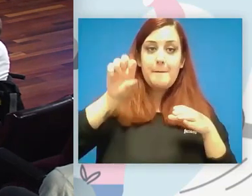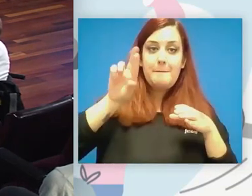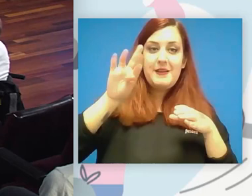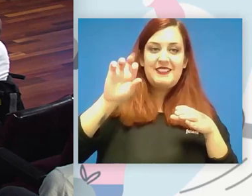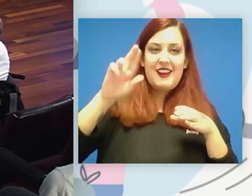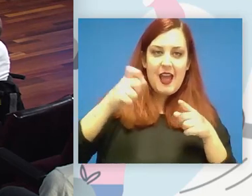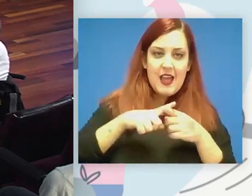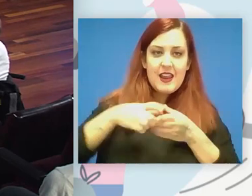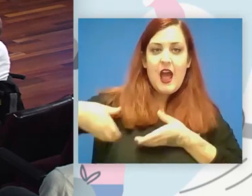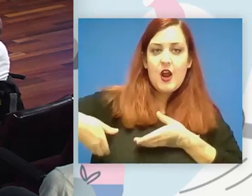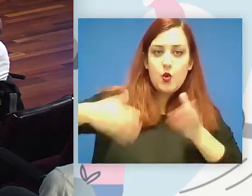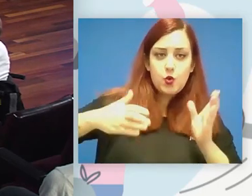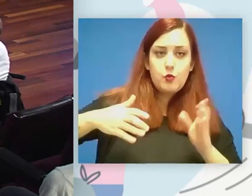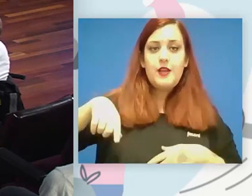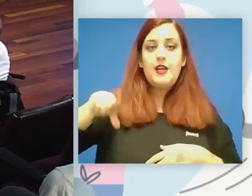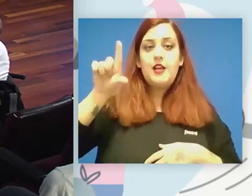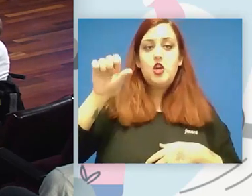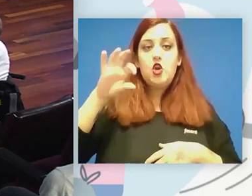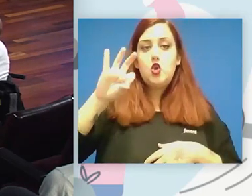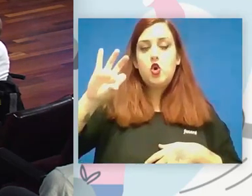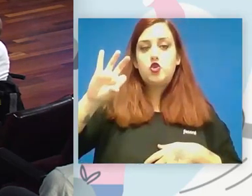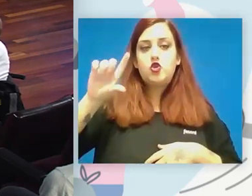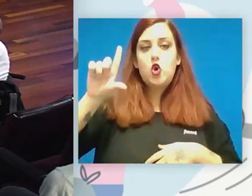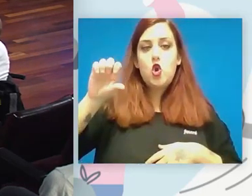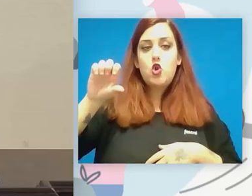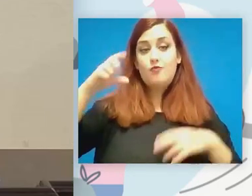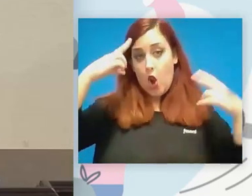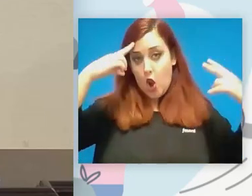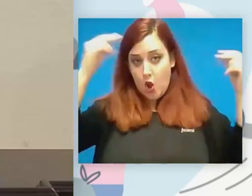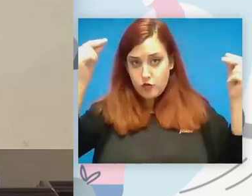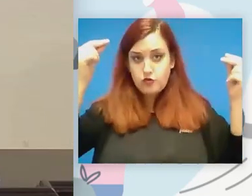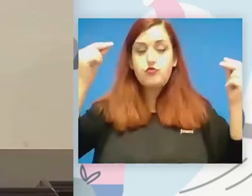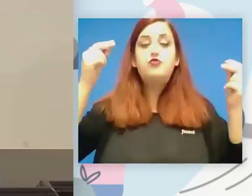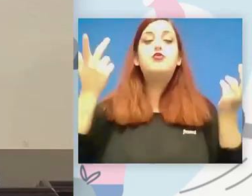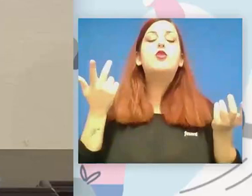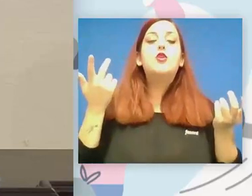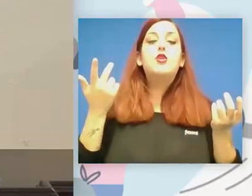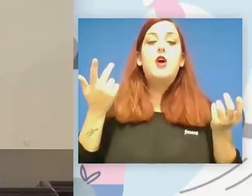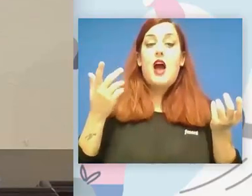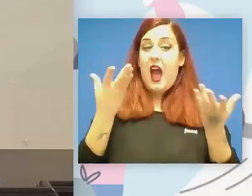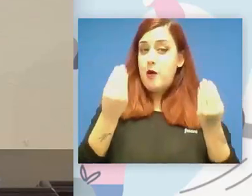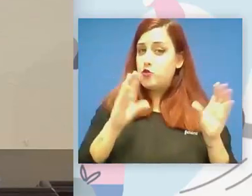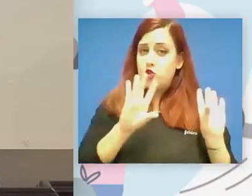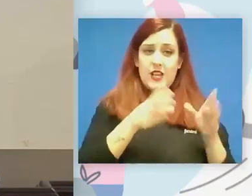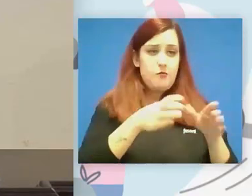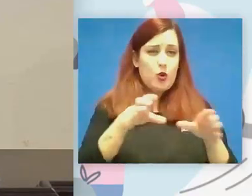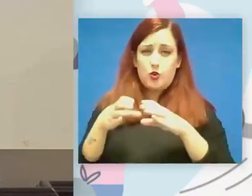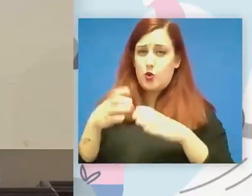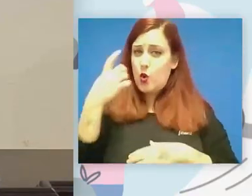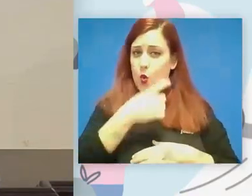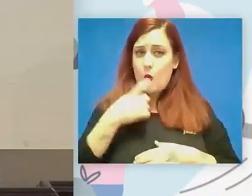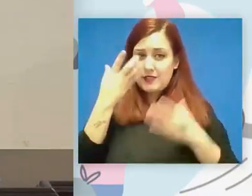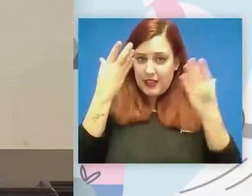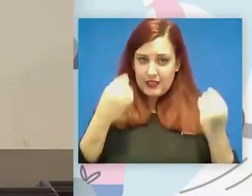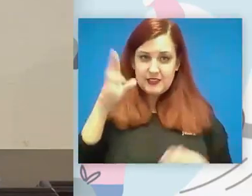al Rugby a los Lobos les está costando al Levante al Hércules al Elche también me consta que les cuesta mucho en Castellón